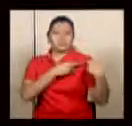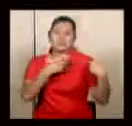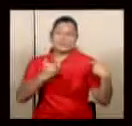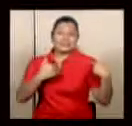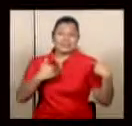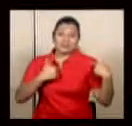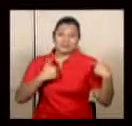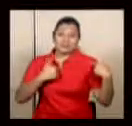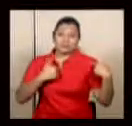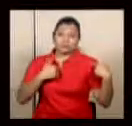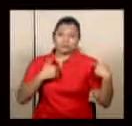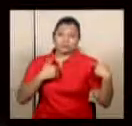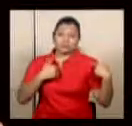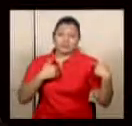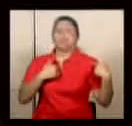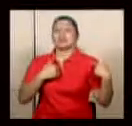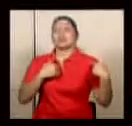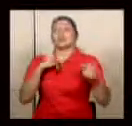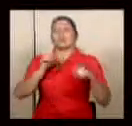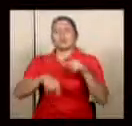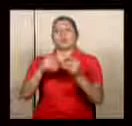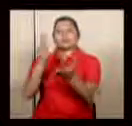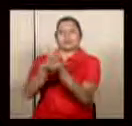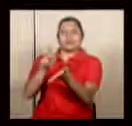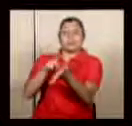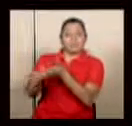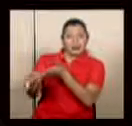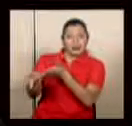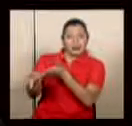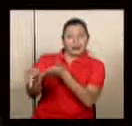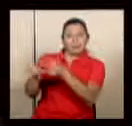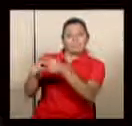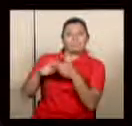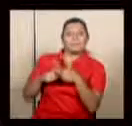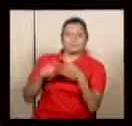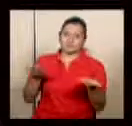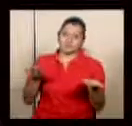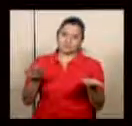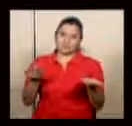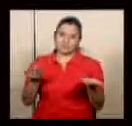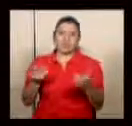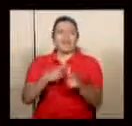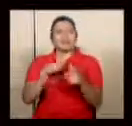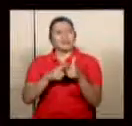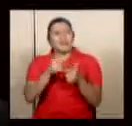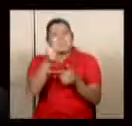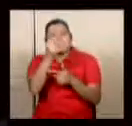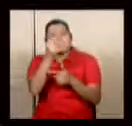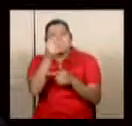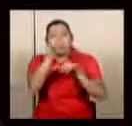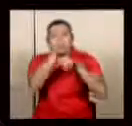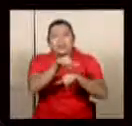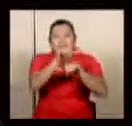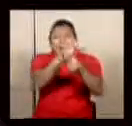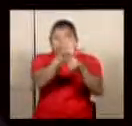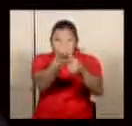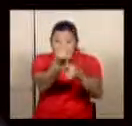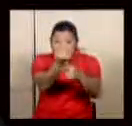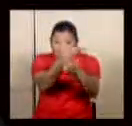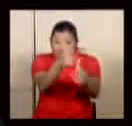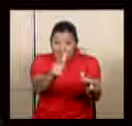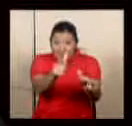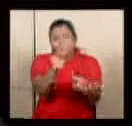que no se pueden obviar no se puede dejar de pagar la deuda o sea entonces es muy poco el margen que hay para cortar y esto lo digo